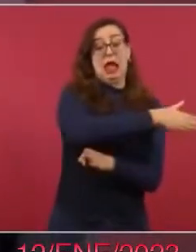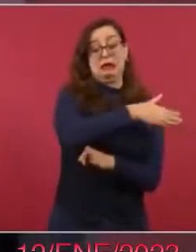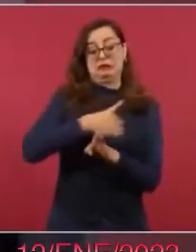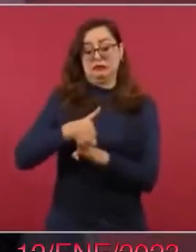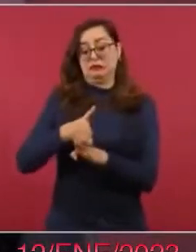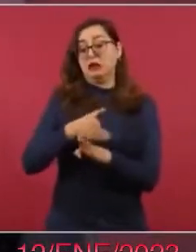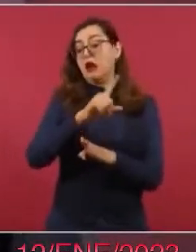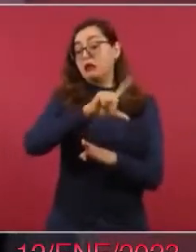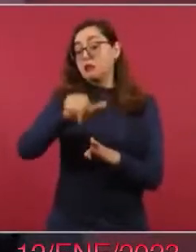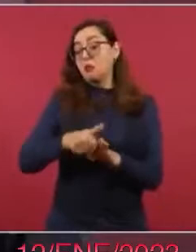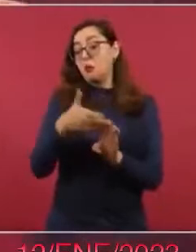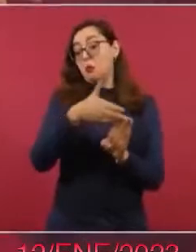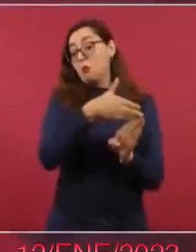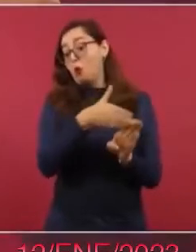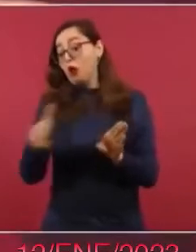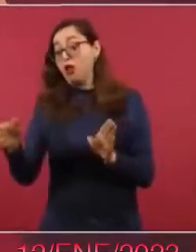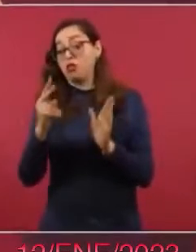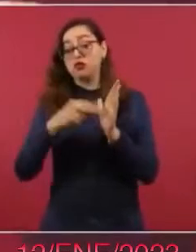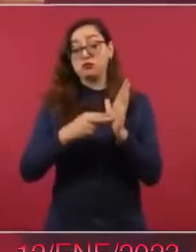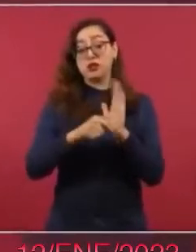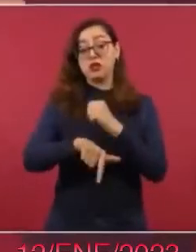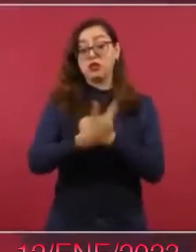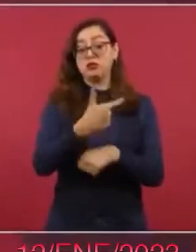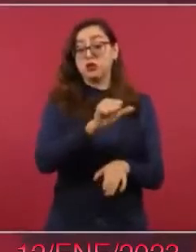lo que acumuló